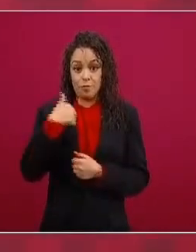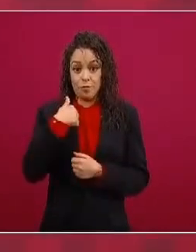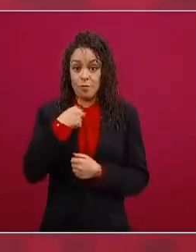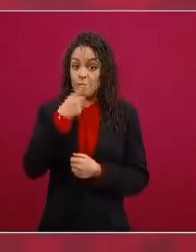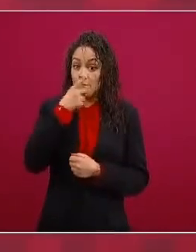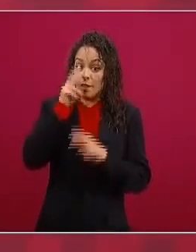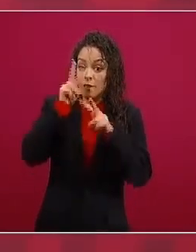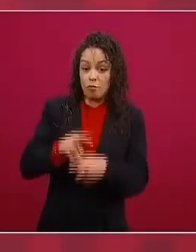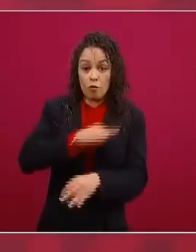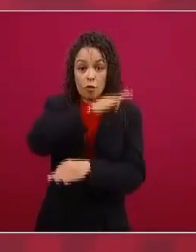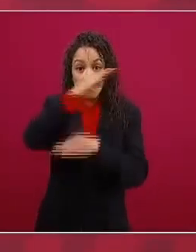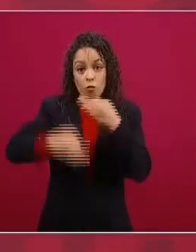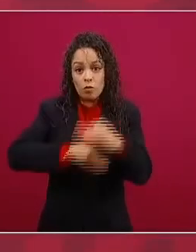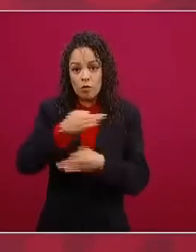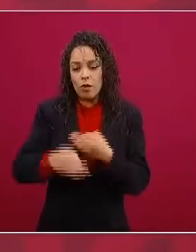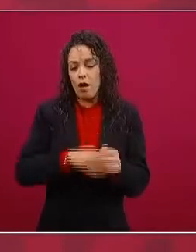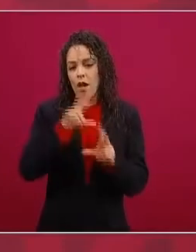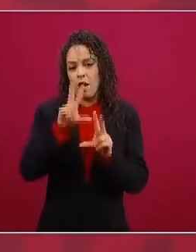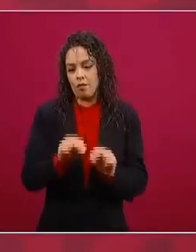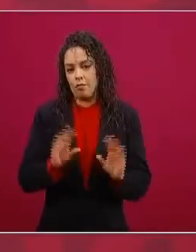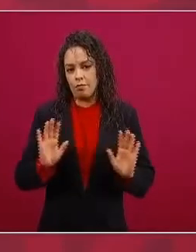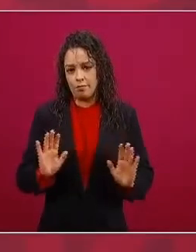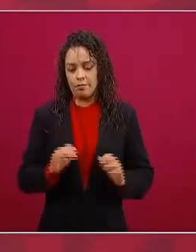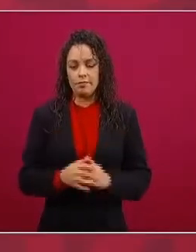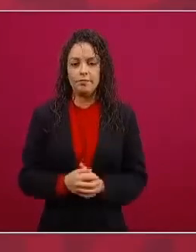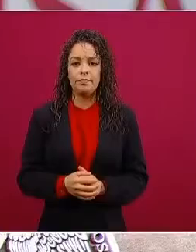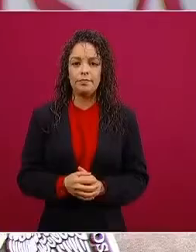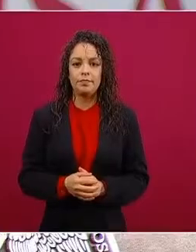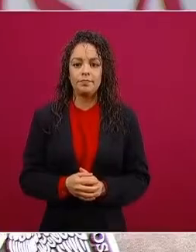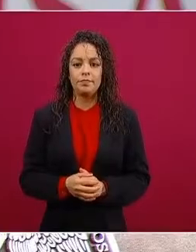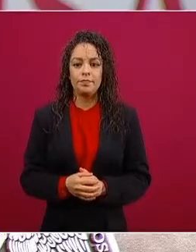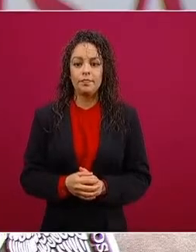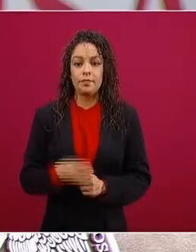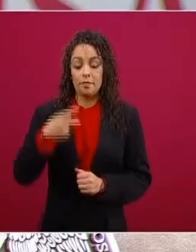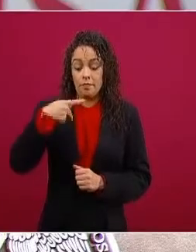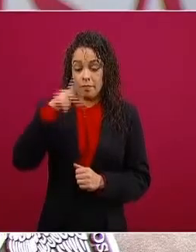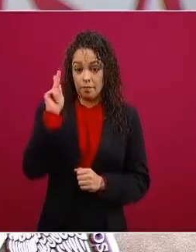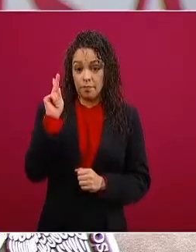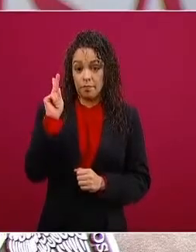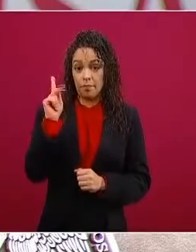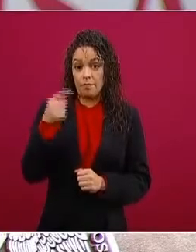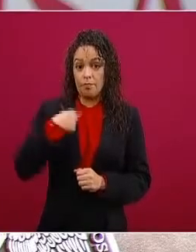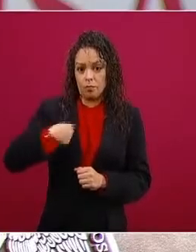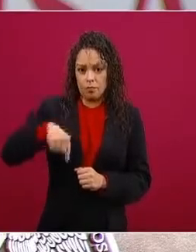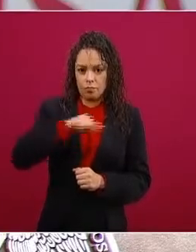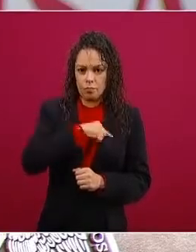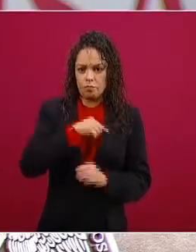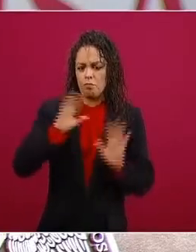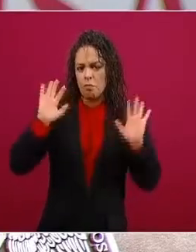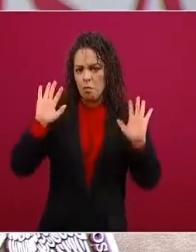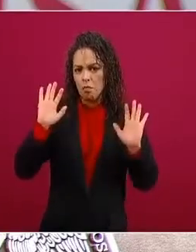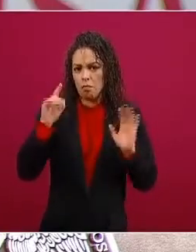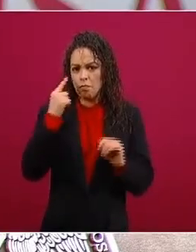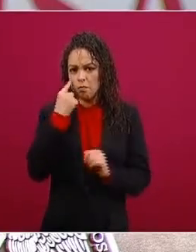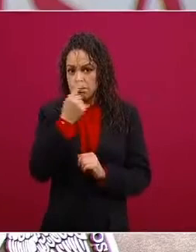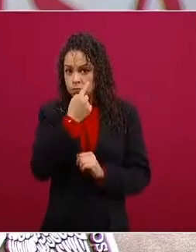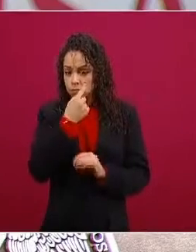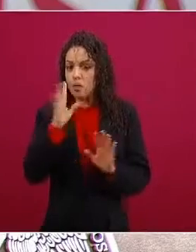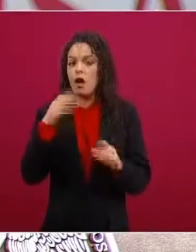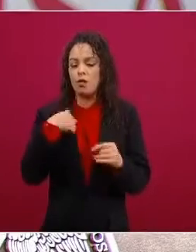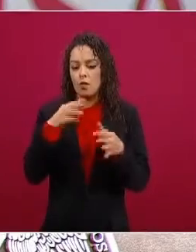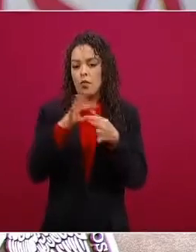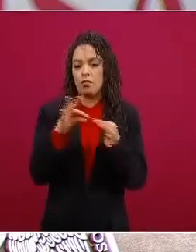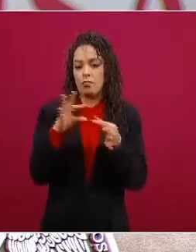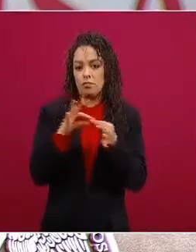relativo pero de acuerdo a nosotros este hablé de ellos